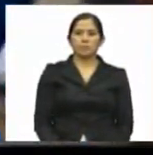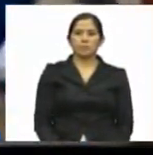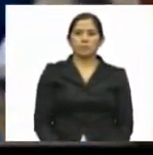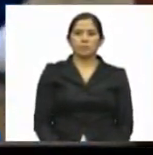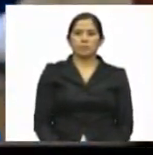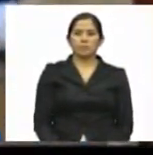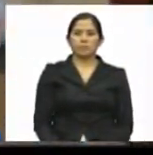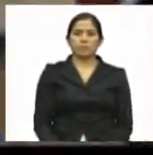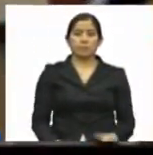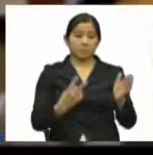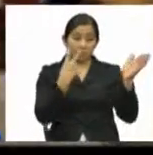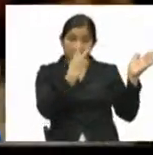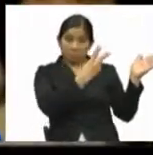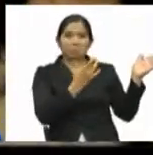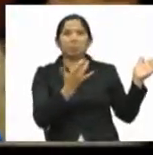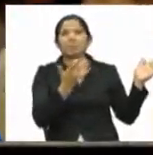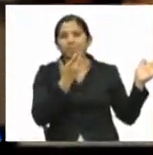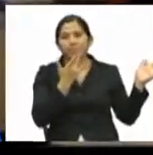¿Pueden verificar?